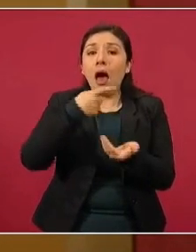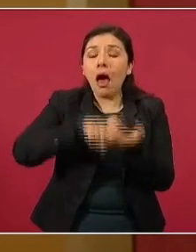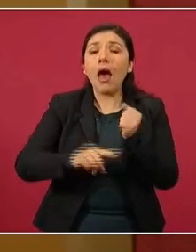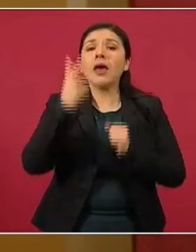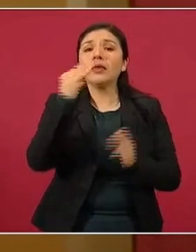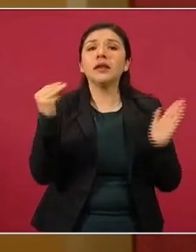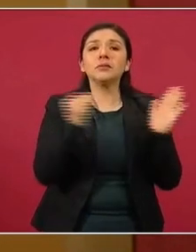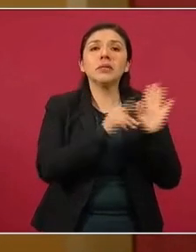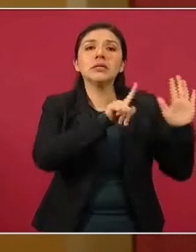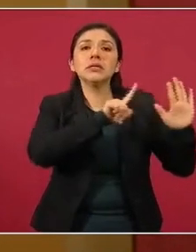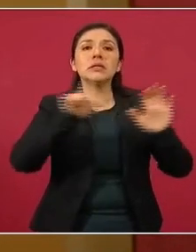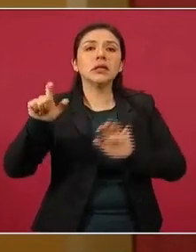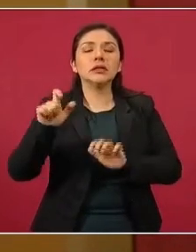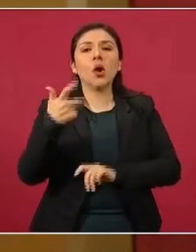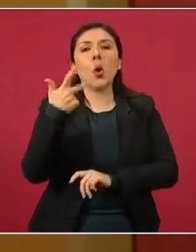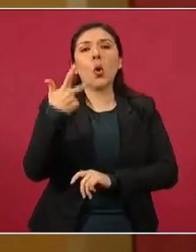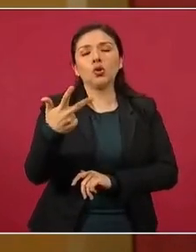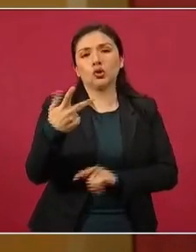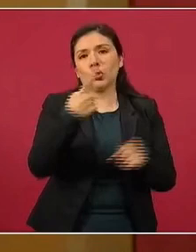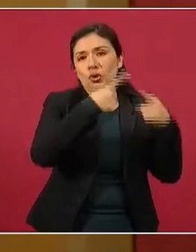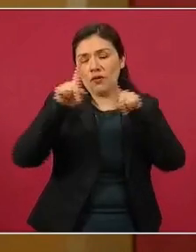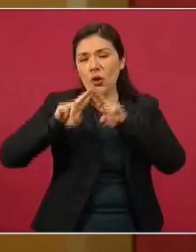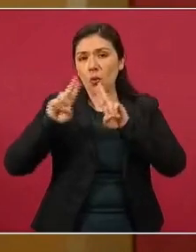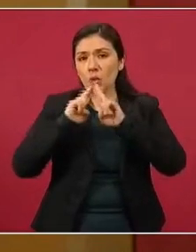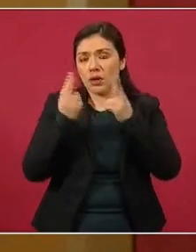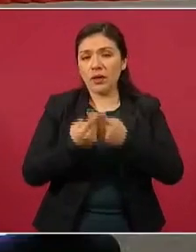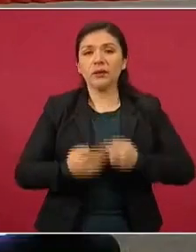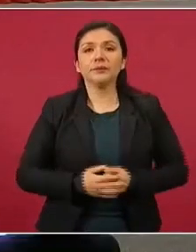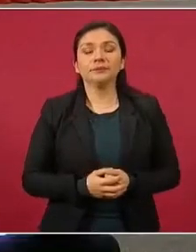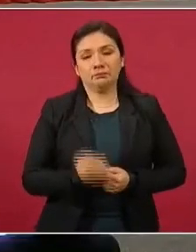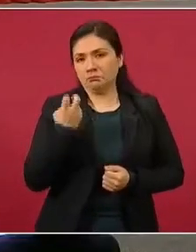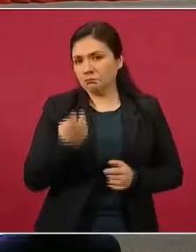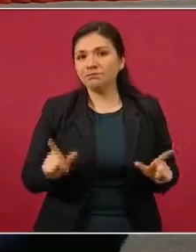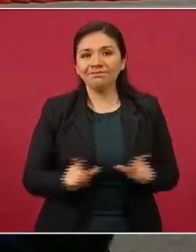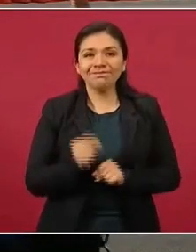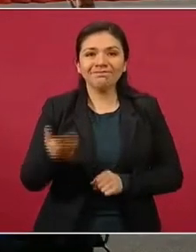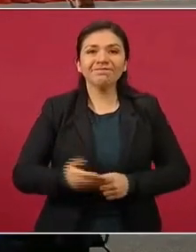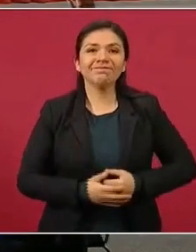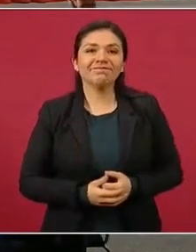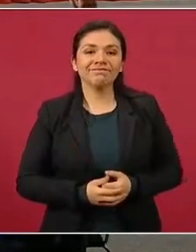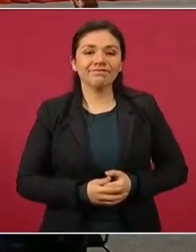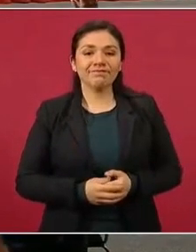708 unidades médicas. Es todo, señor presidente.